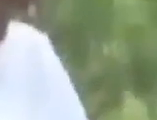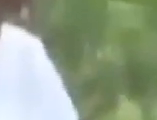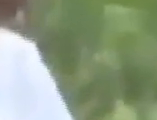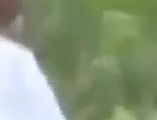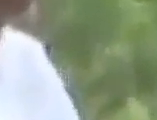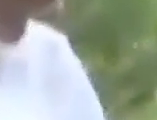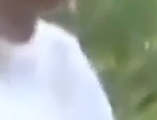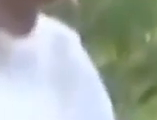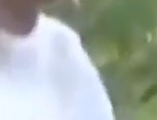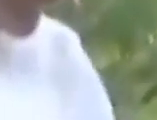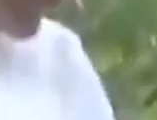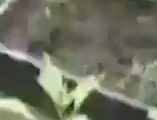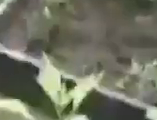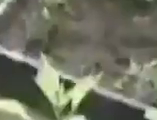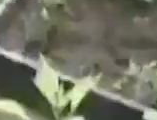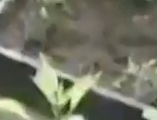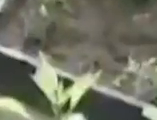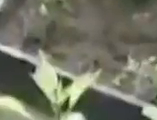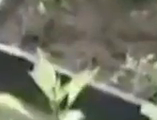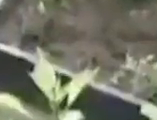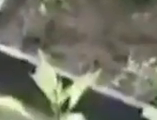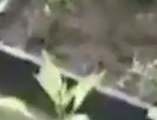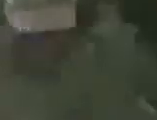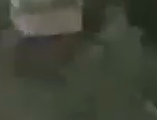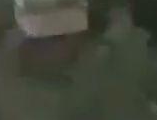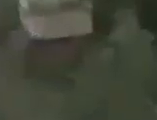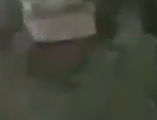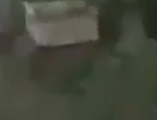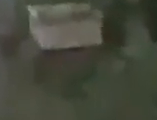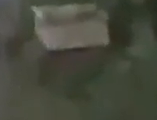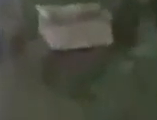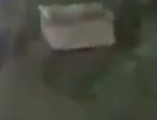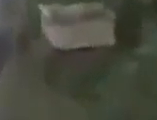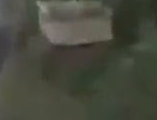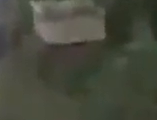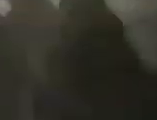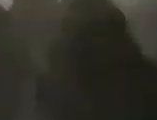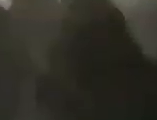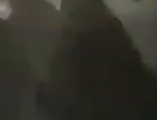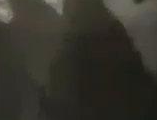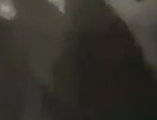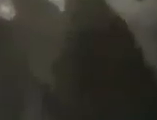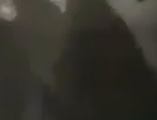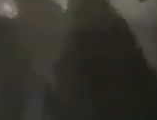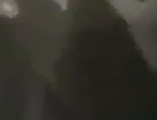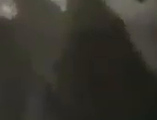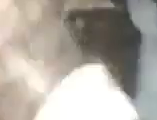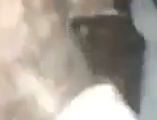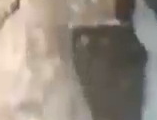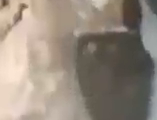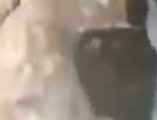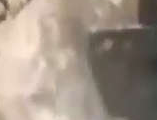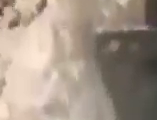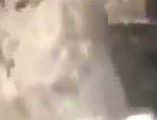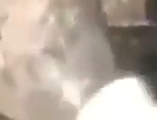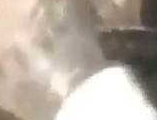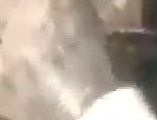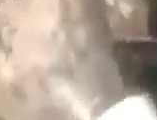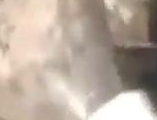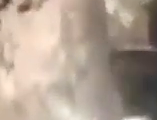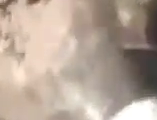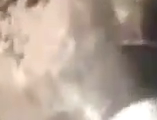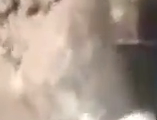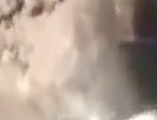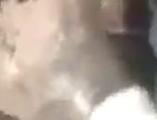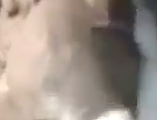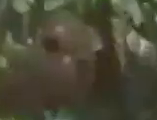triunfadoras egresados de sus aldeas, sigue consolidando acciones para garantizar el legítimo derecho a la